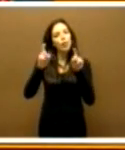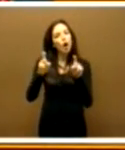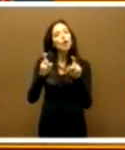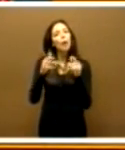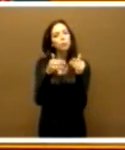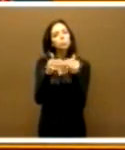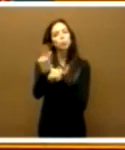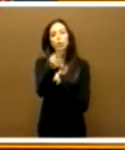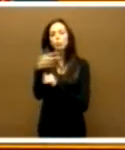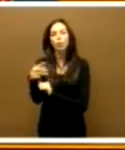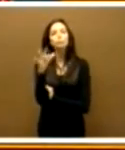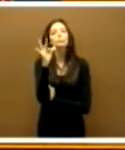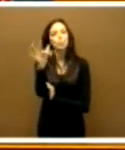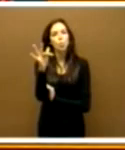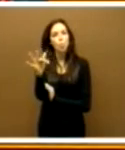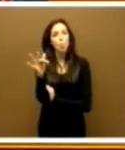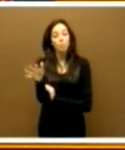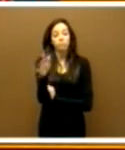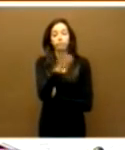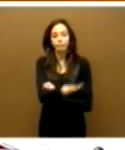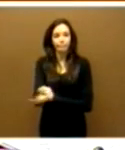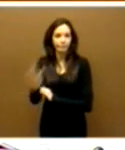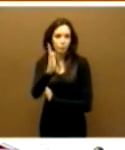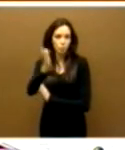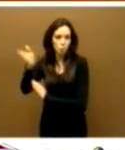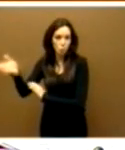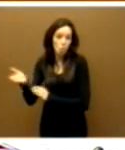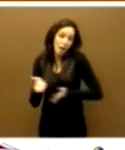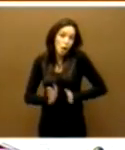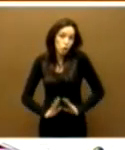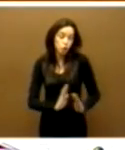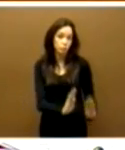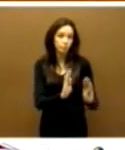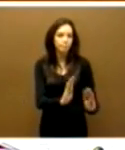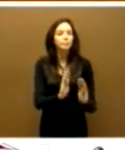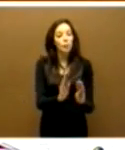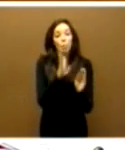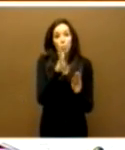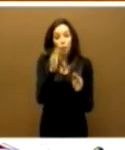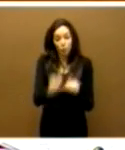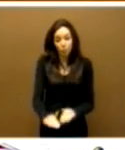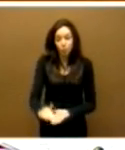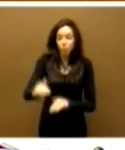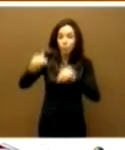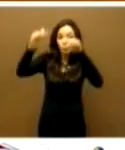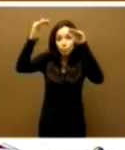en nuestros menores, en sus hijos, ¿no? Como futuros ciudadanos y miembros activos de la